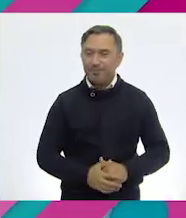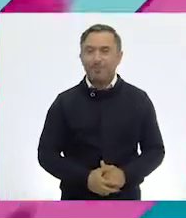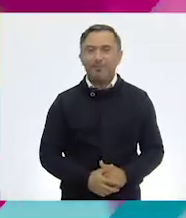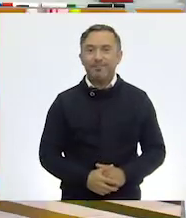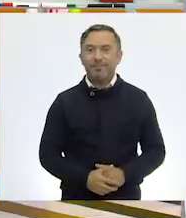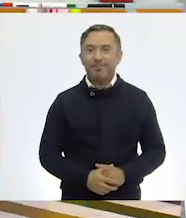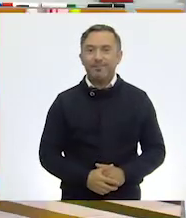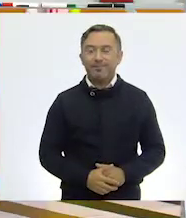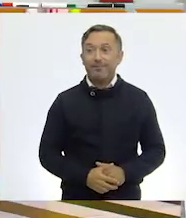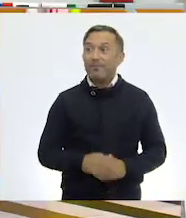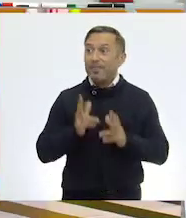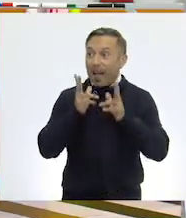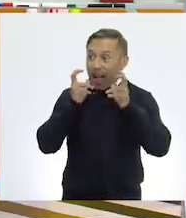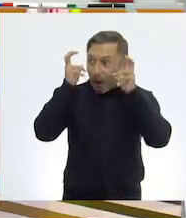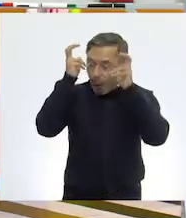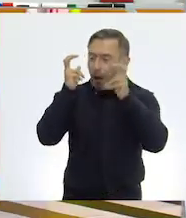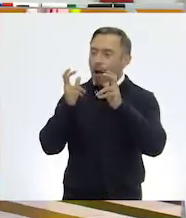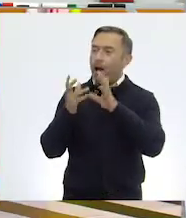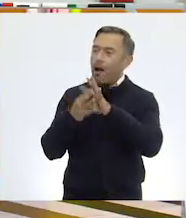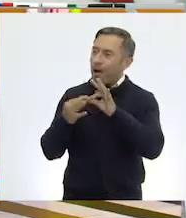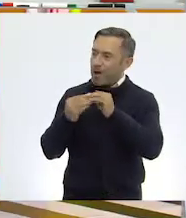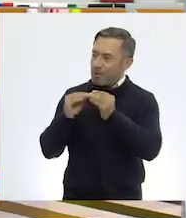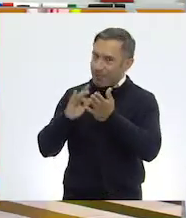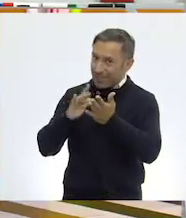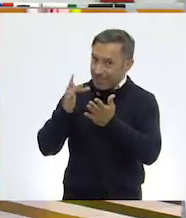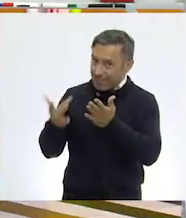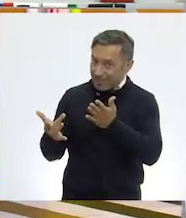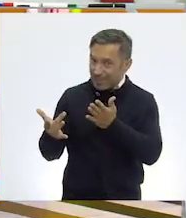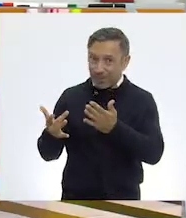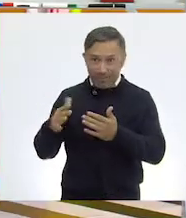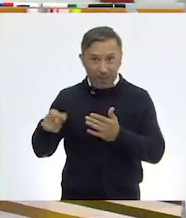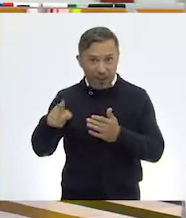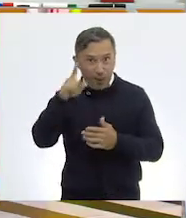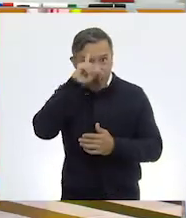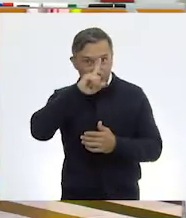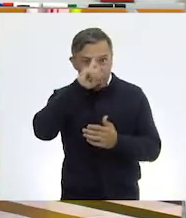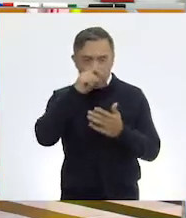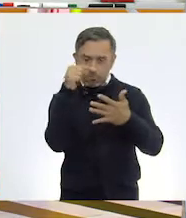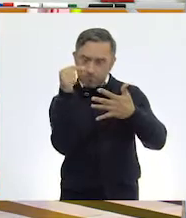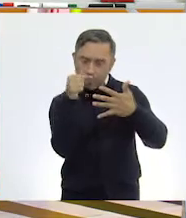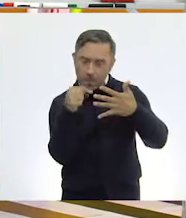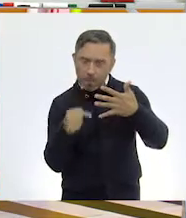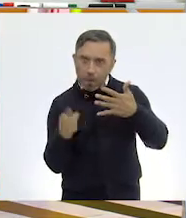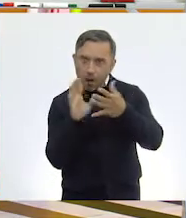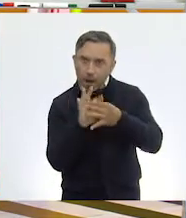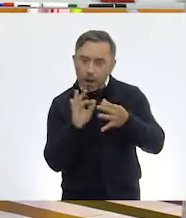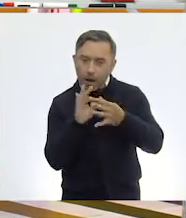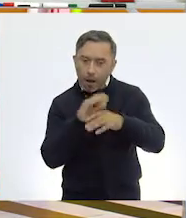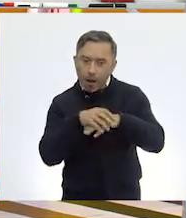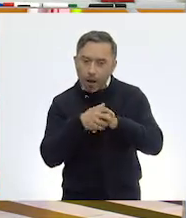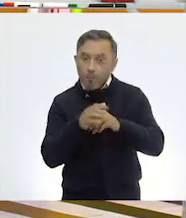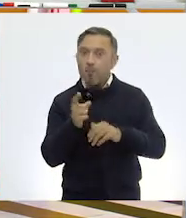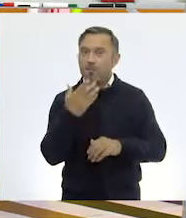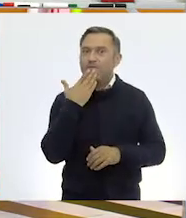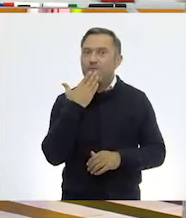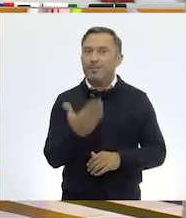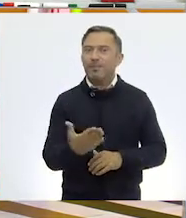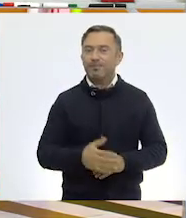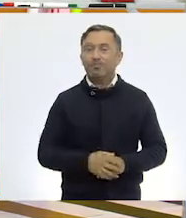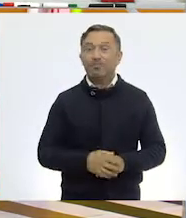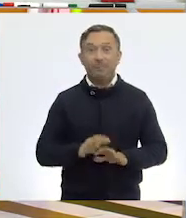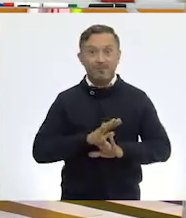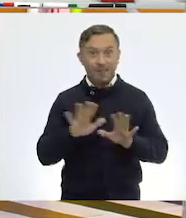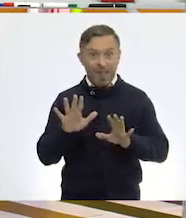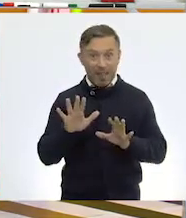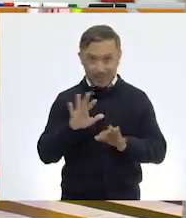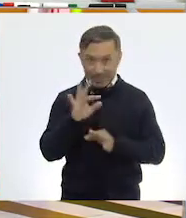Muchas gracias, Ajo Listo. Con estos consejos nos vamos a poder lavar las manos muy bien. Ahora sí, estamos listas